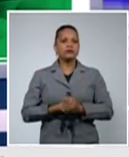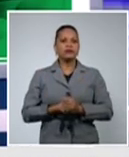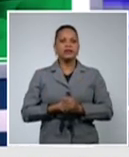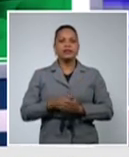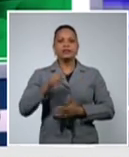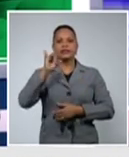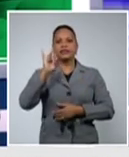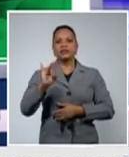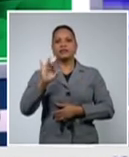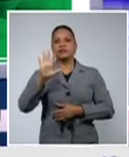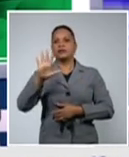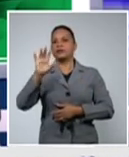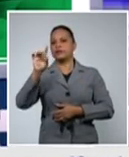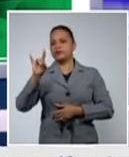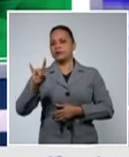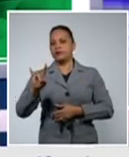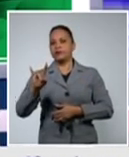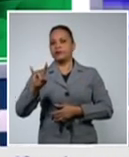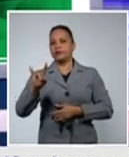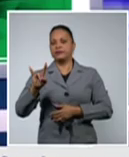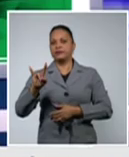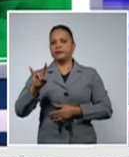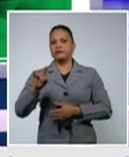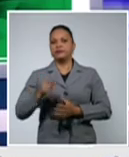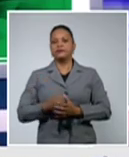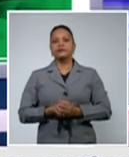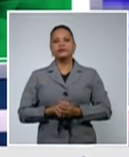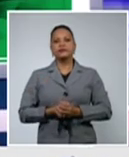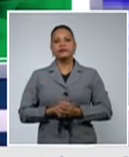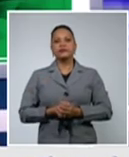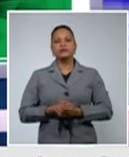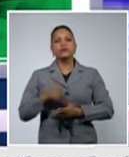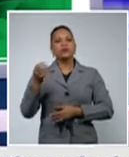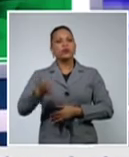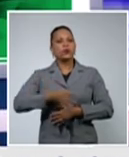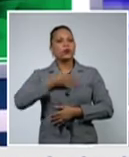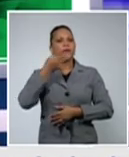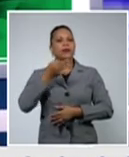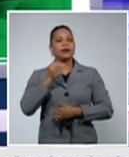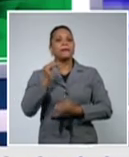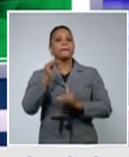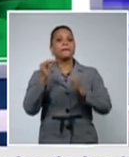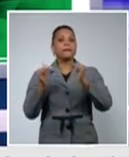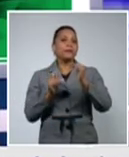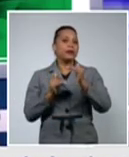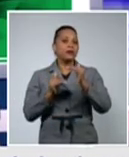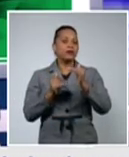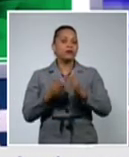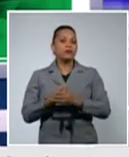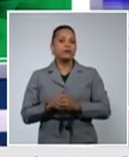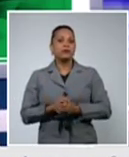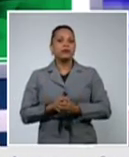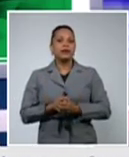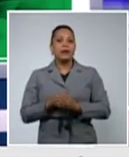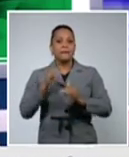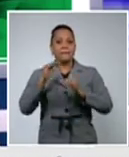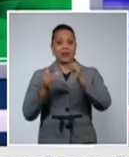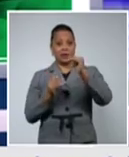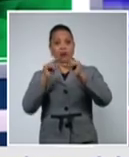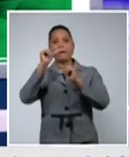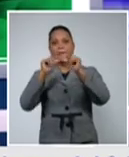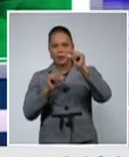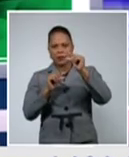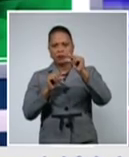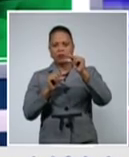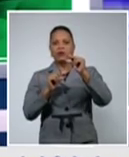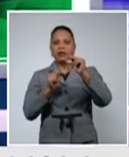759 como yo dije menor que o sea menor que el día anterior pero